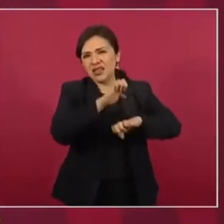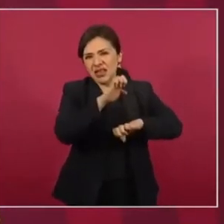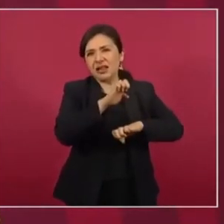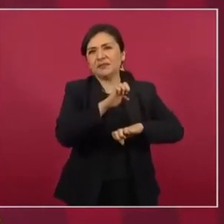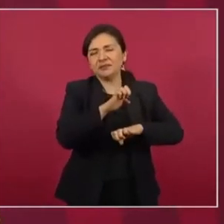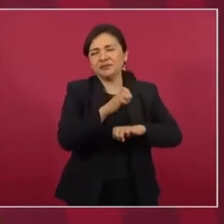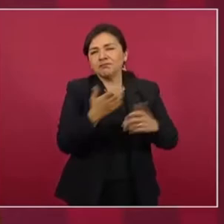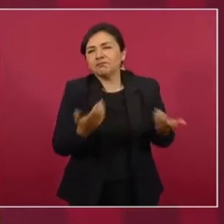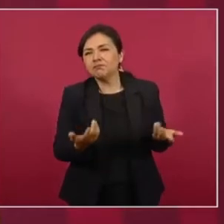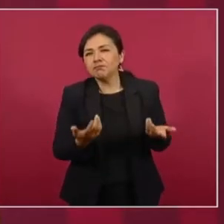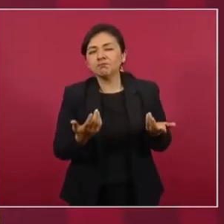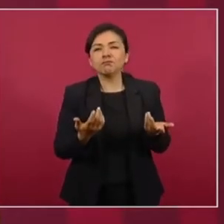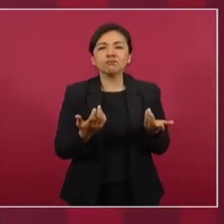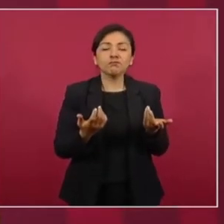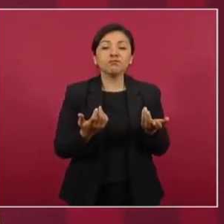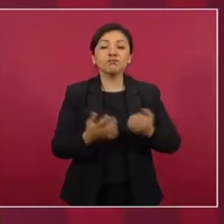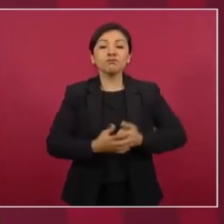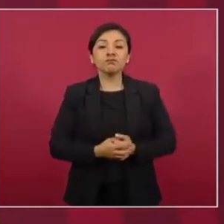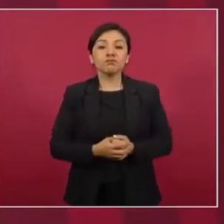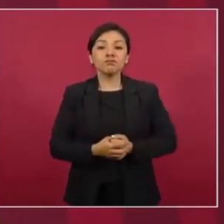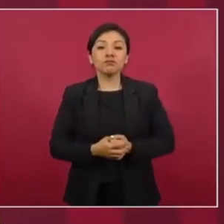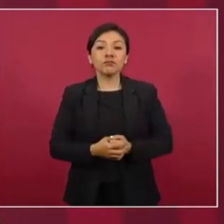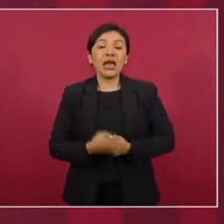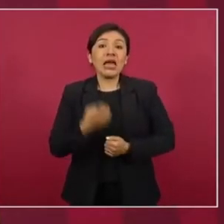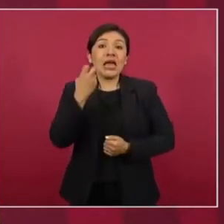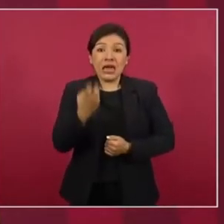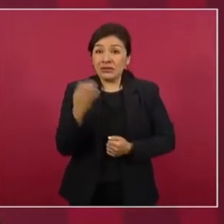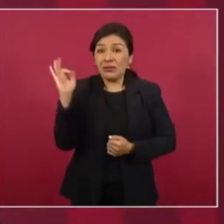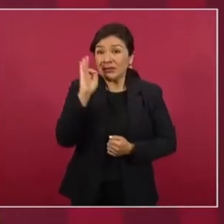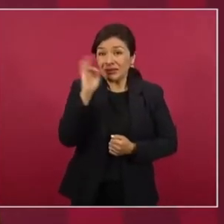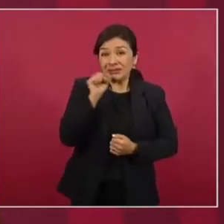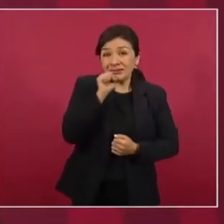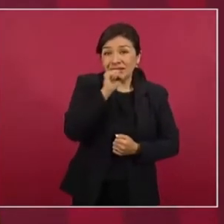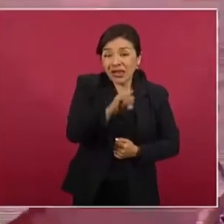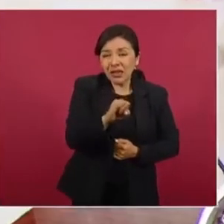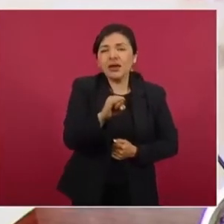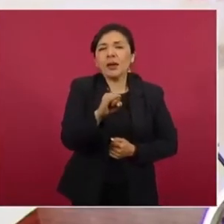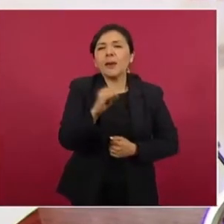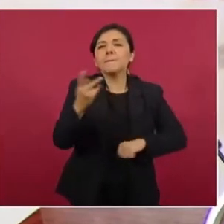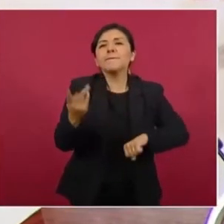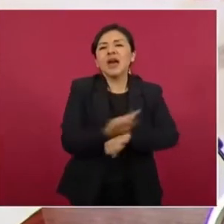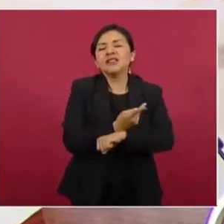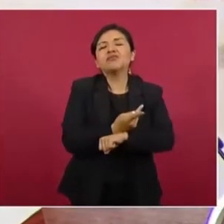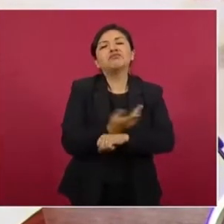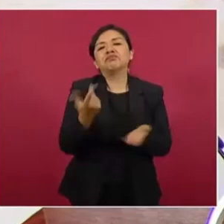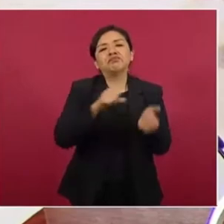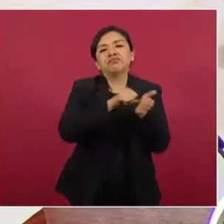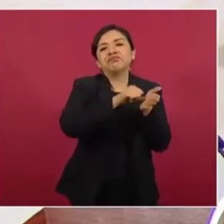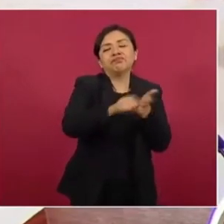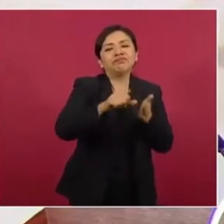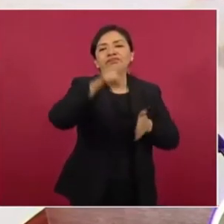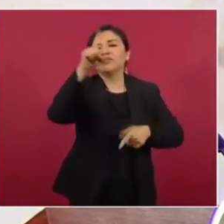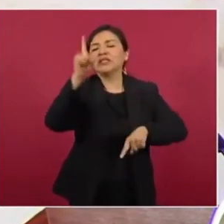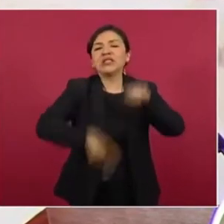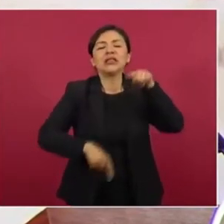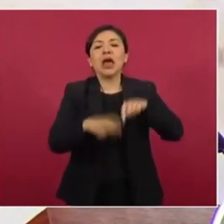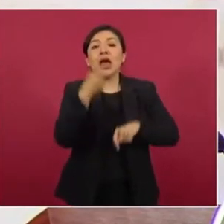lo que hubiese significado cancelar la posibilidad